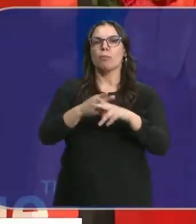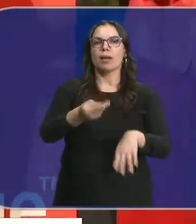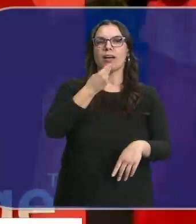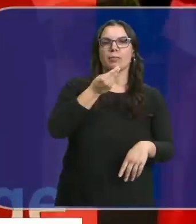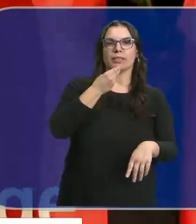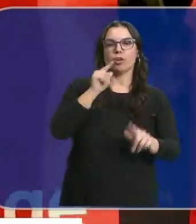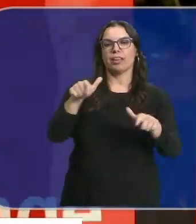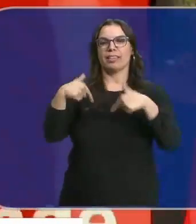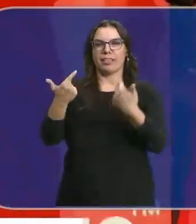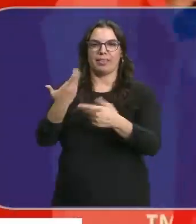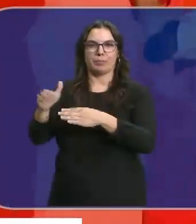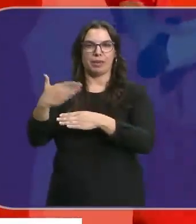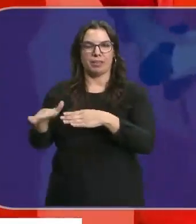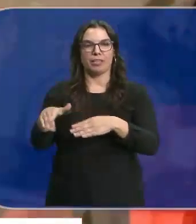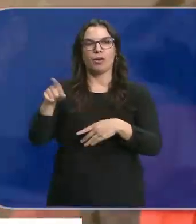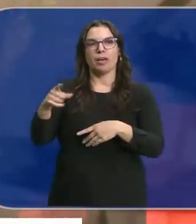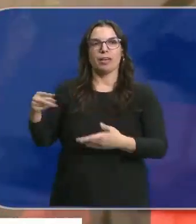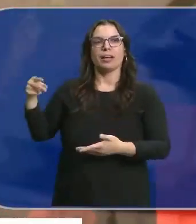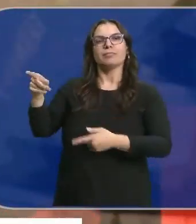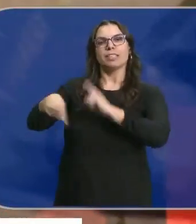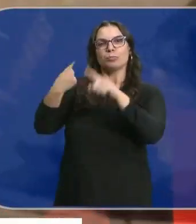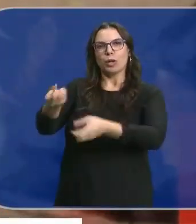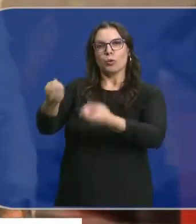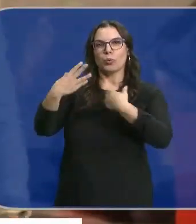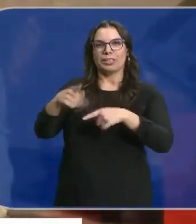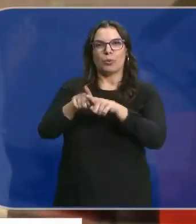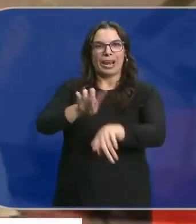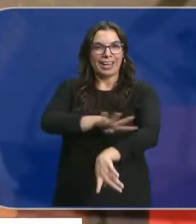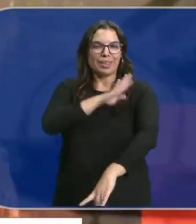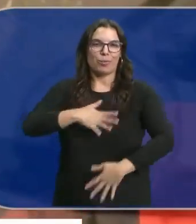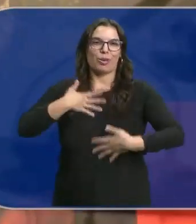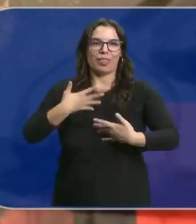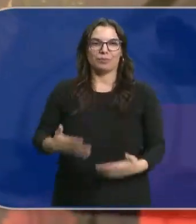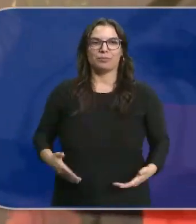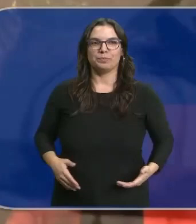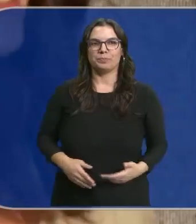y Desperdicio Alimentario. Así de emocionada nos contaba cómo había recibido el galardo.